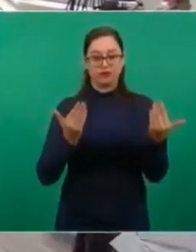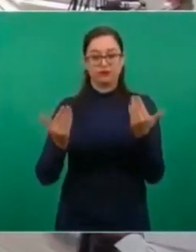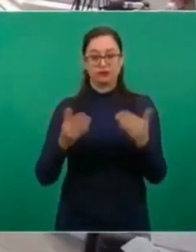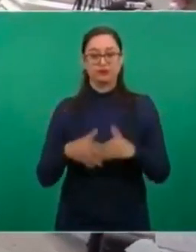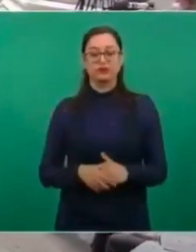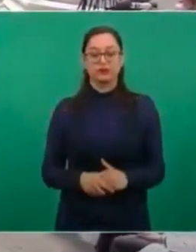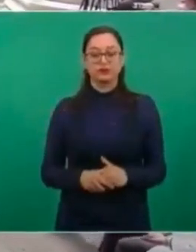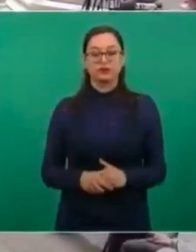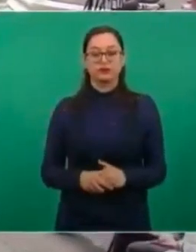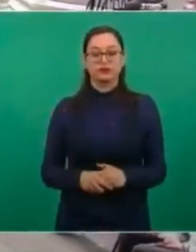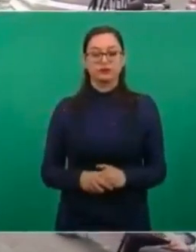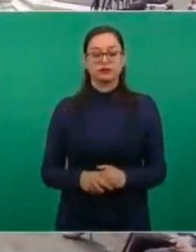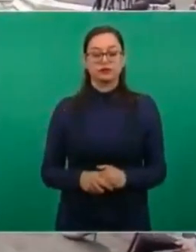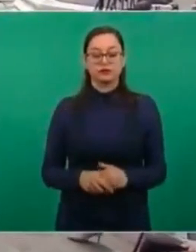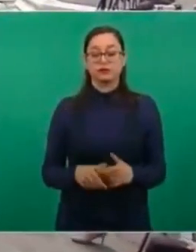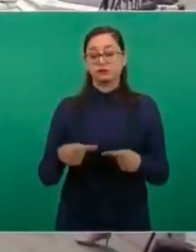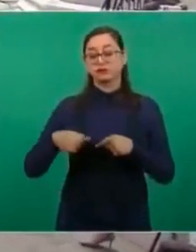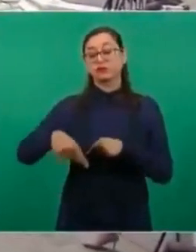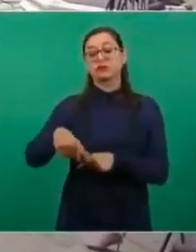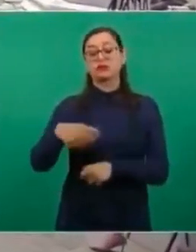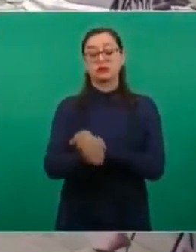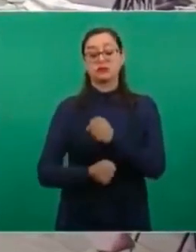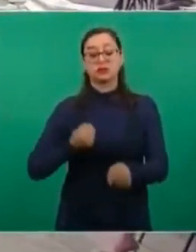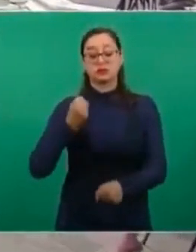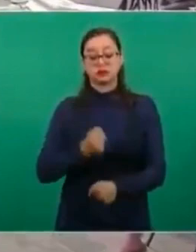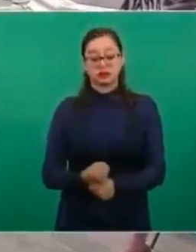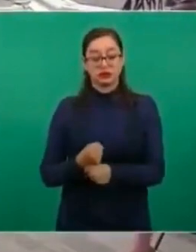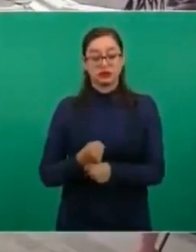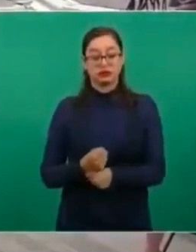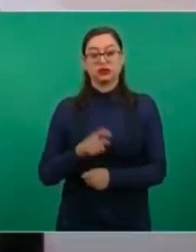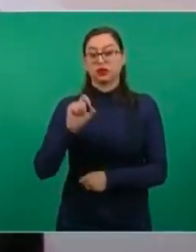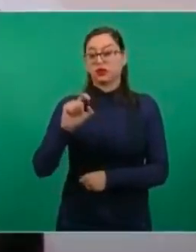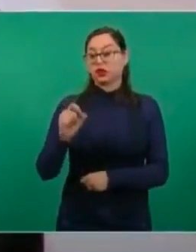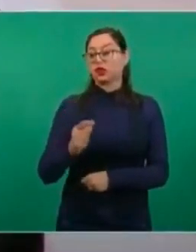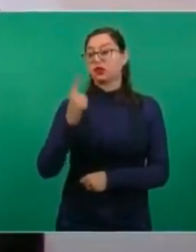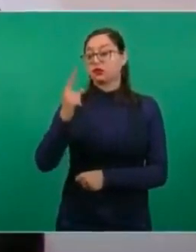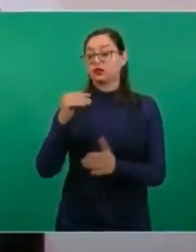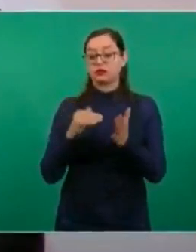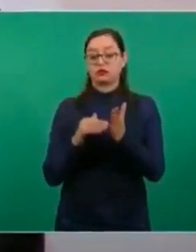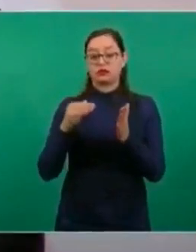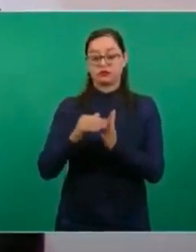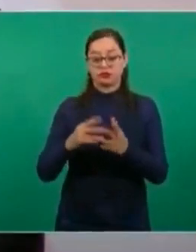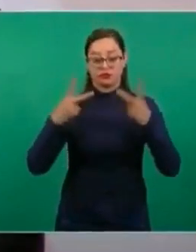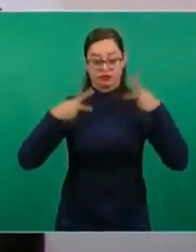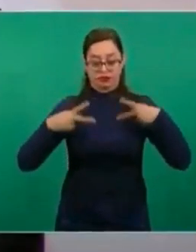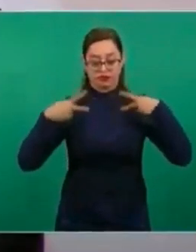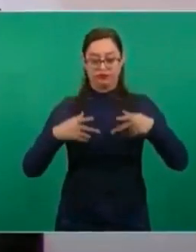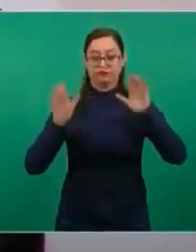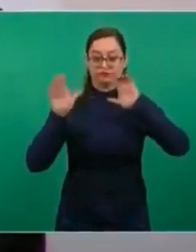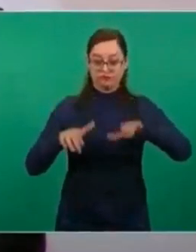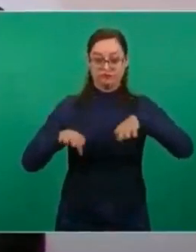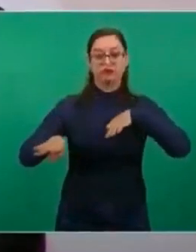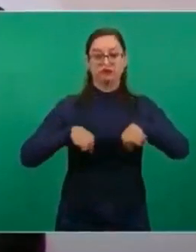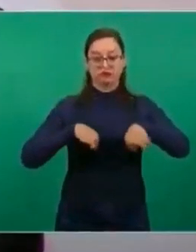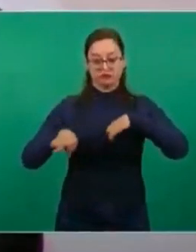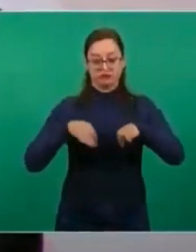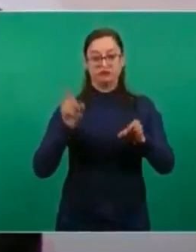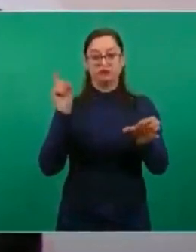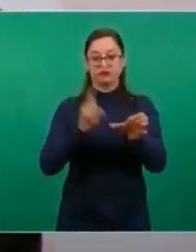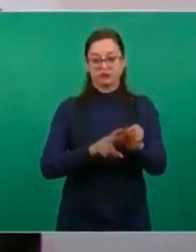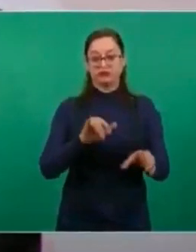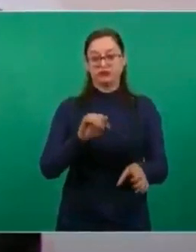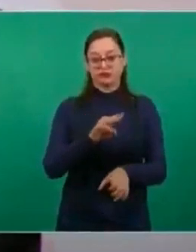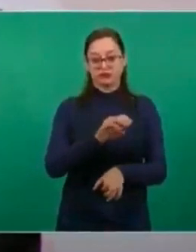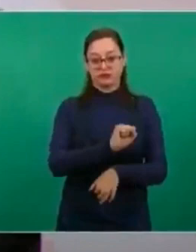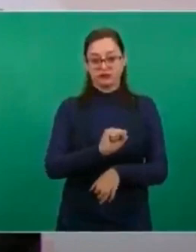Vamos a terminar el año con 21 millones de trabajadores inscritos